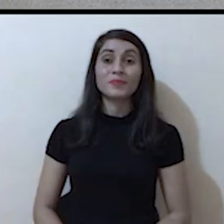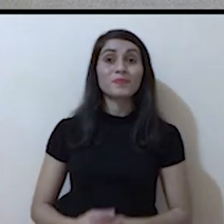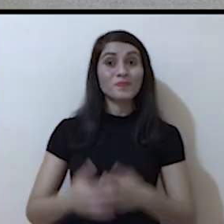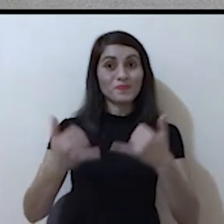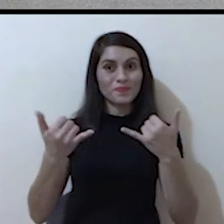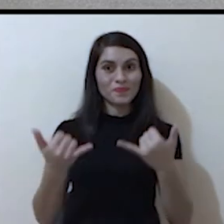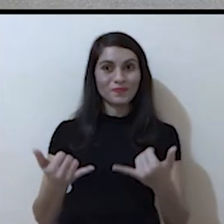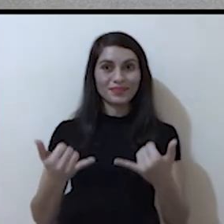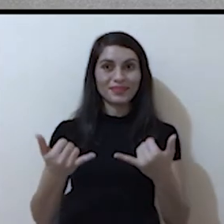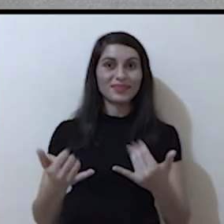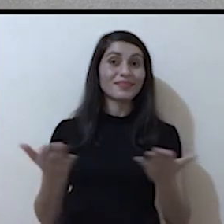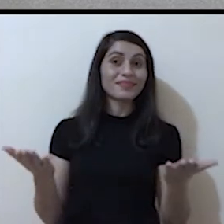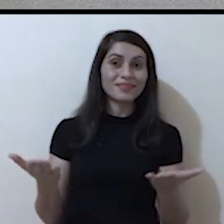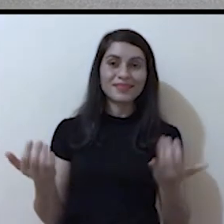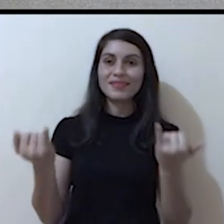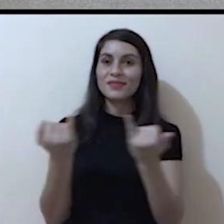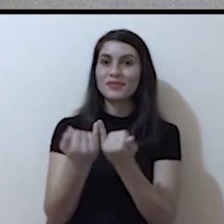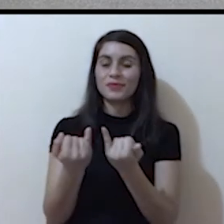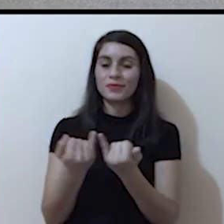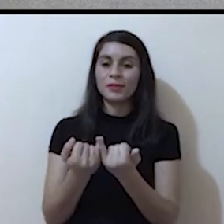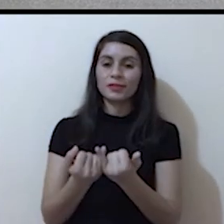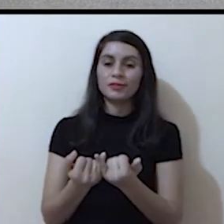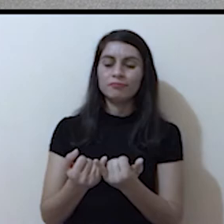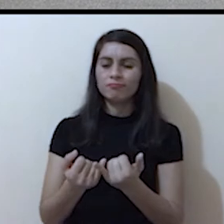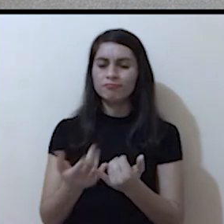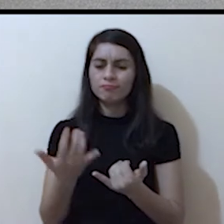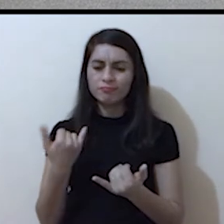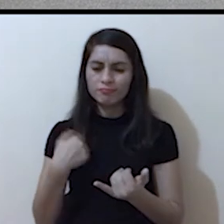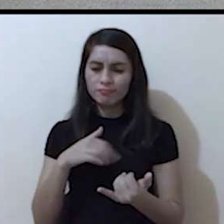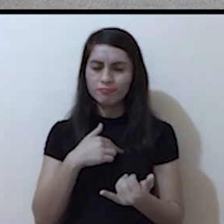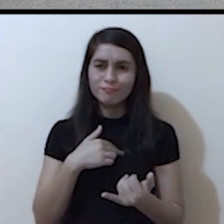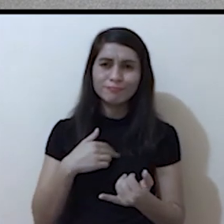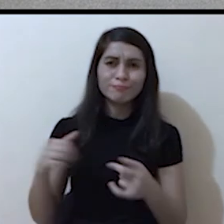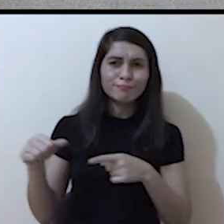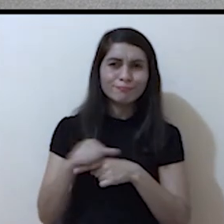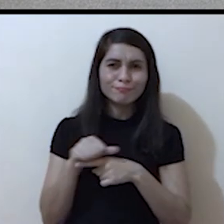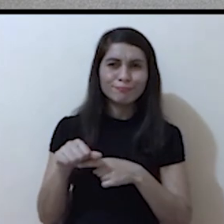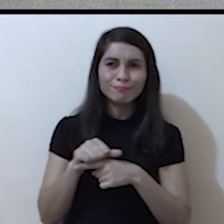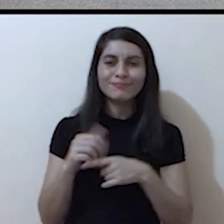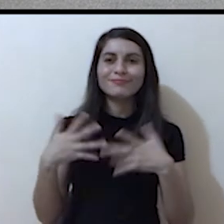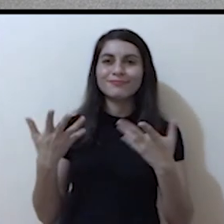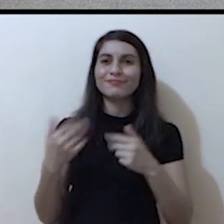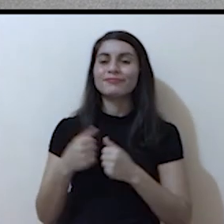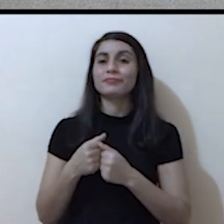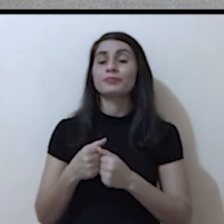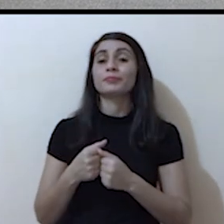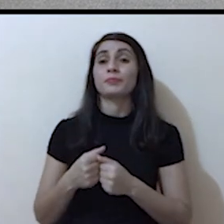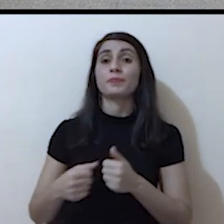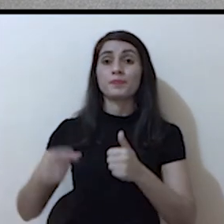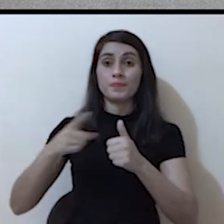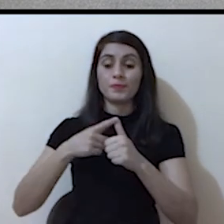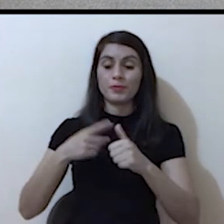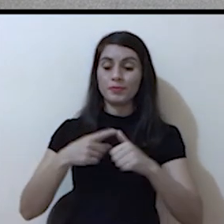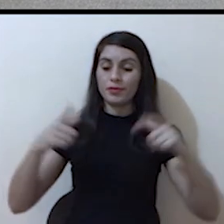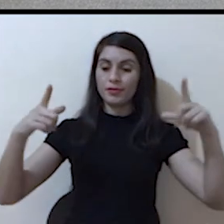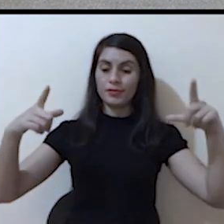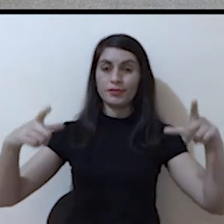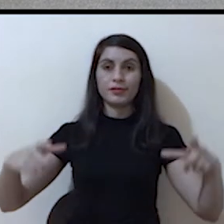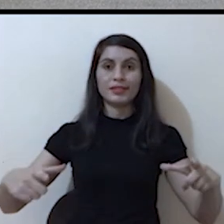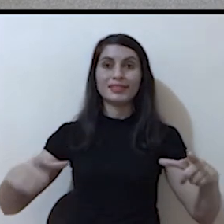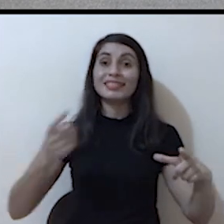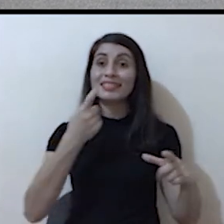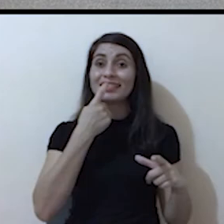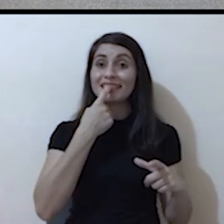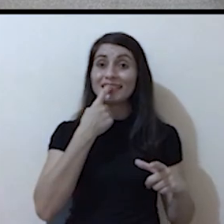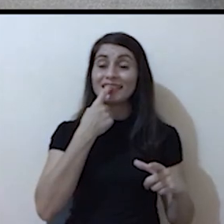Vamos a realizar nuestro experimento. Lo primero que vamos a hacer es colocar el recipiente de color